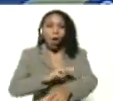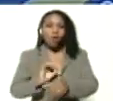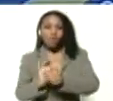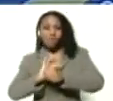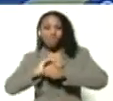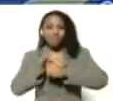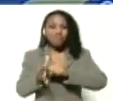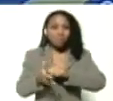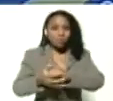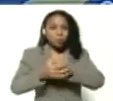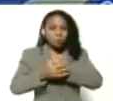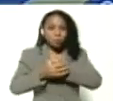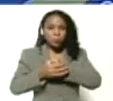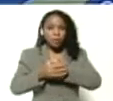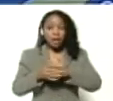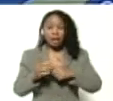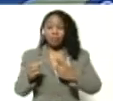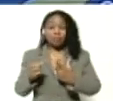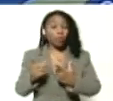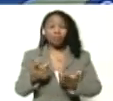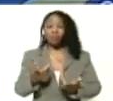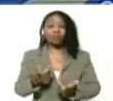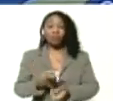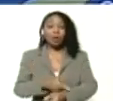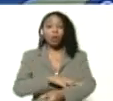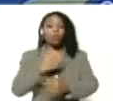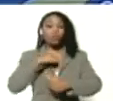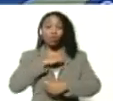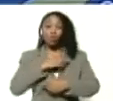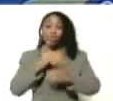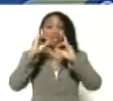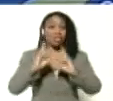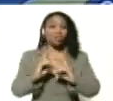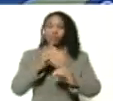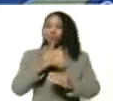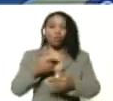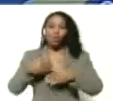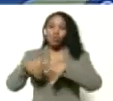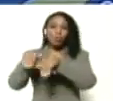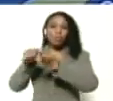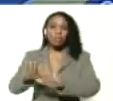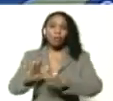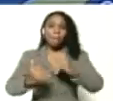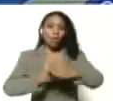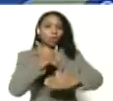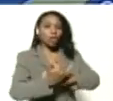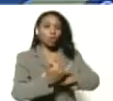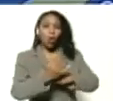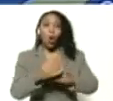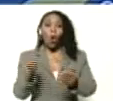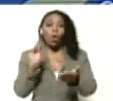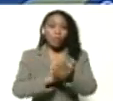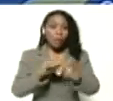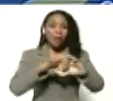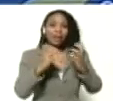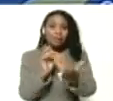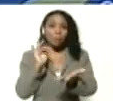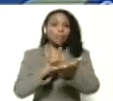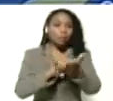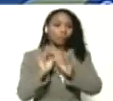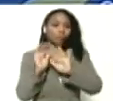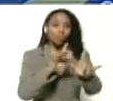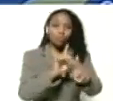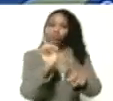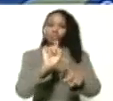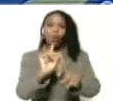mutantes. Y hemos tenido que decidir suspender el proyecto de volver a las clases presenciales hasta